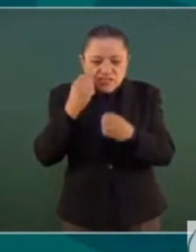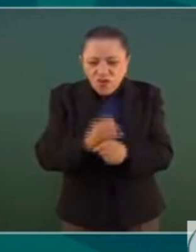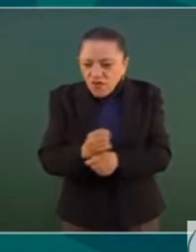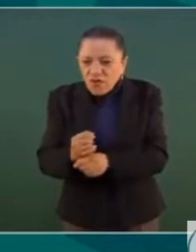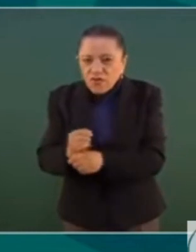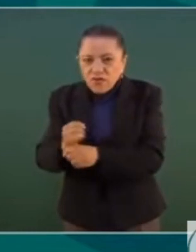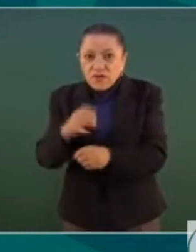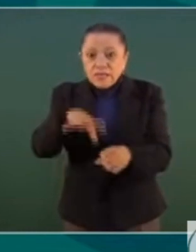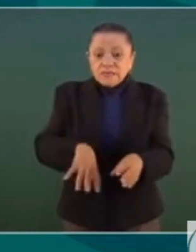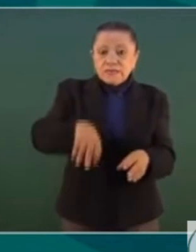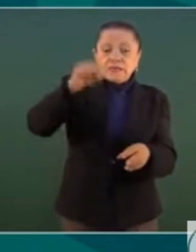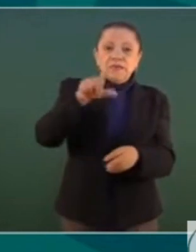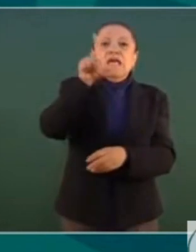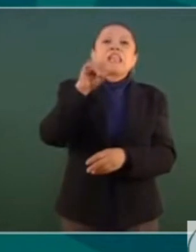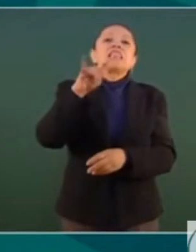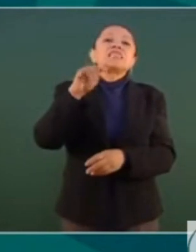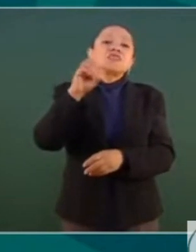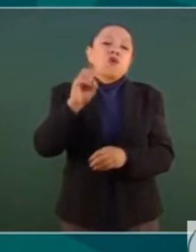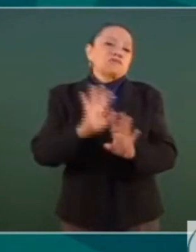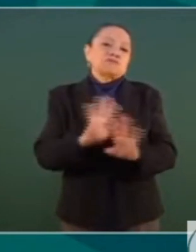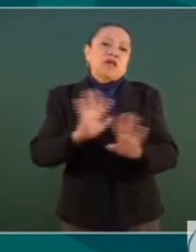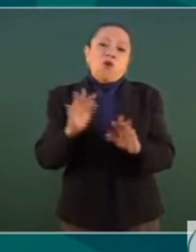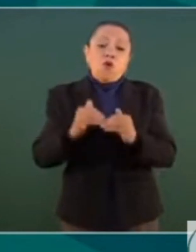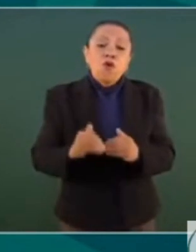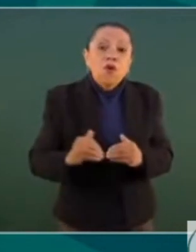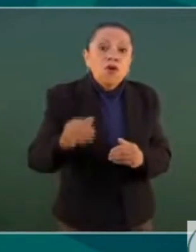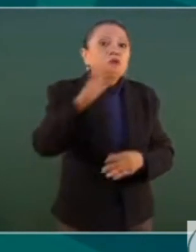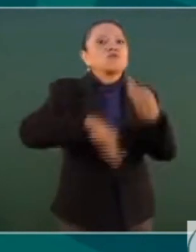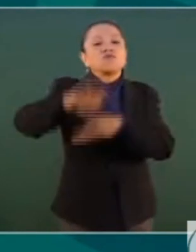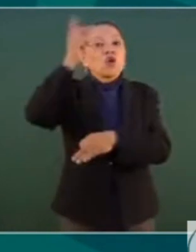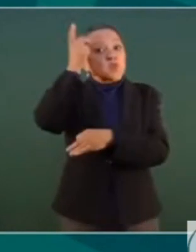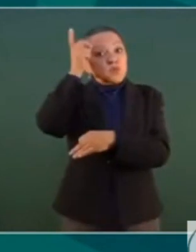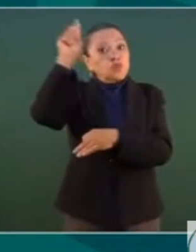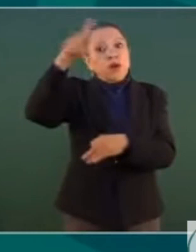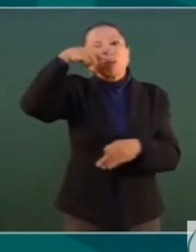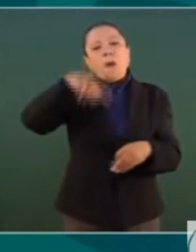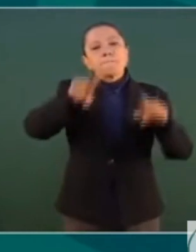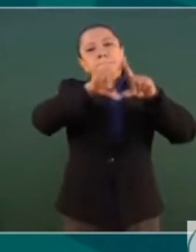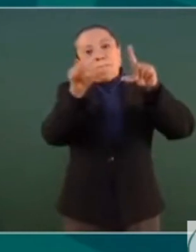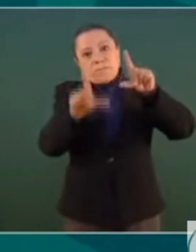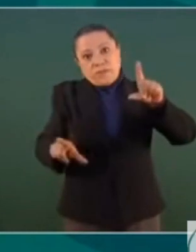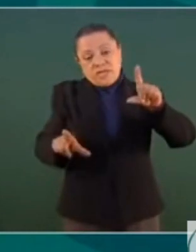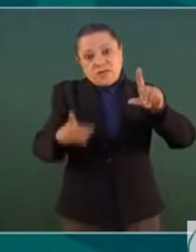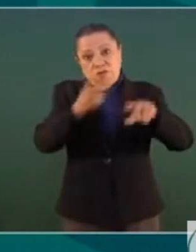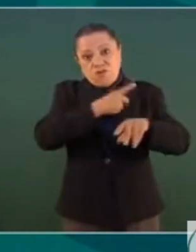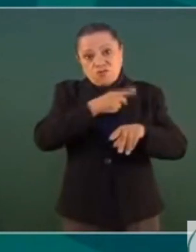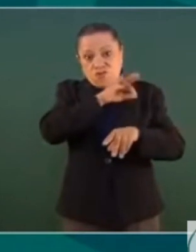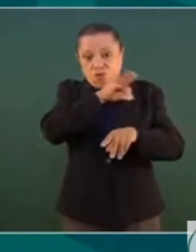es de la nación. Es decir, sólo lo va a